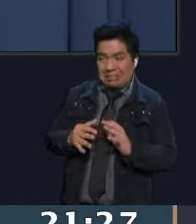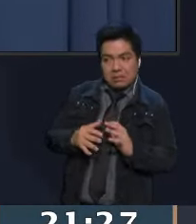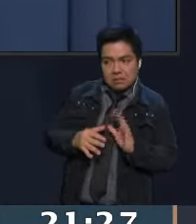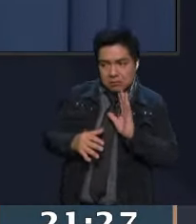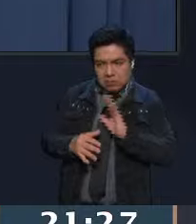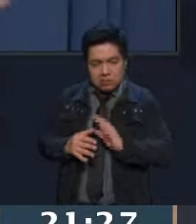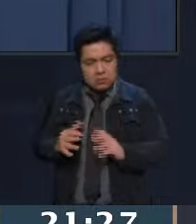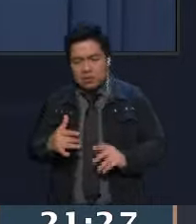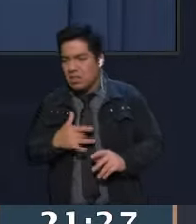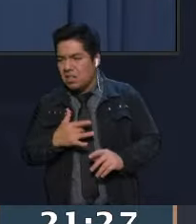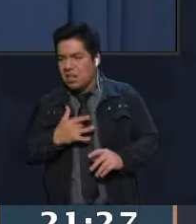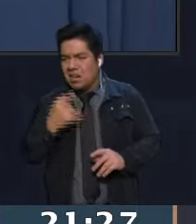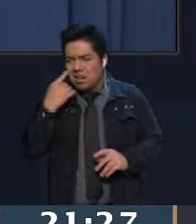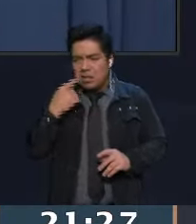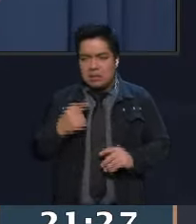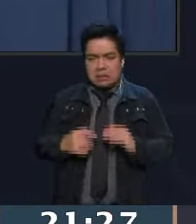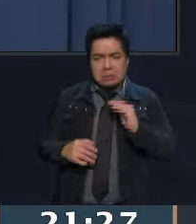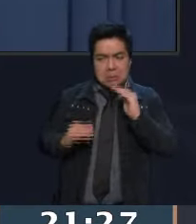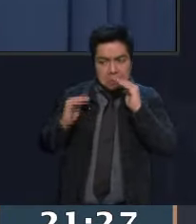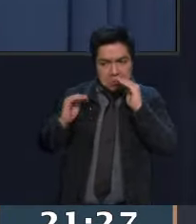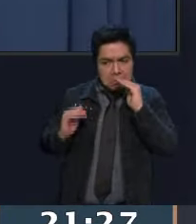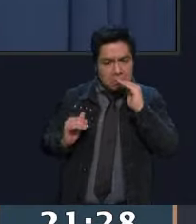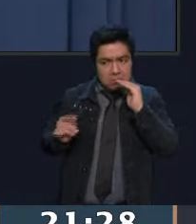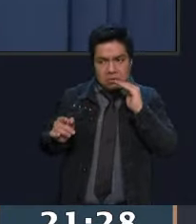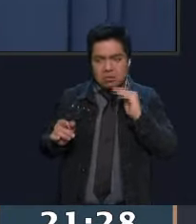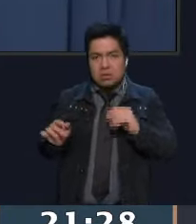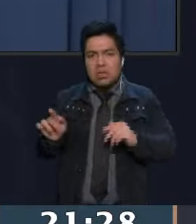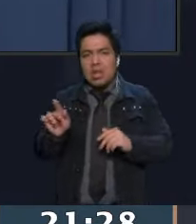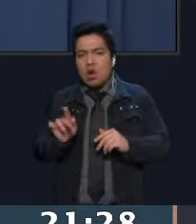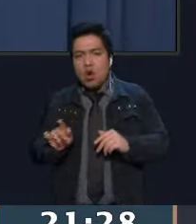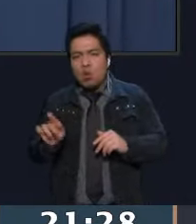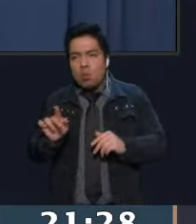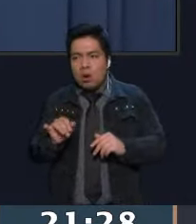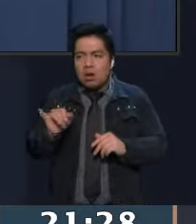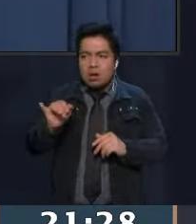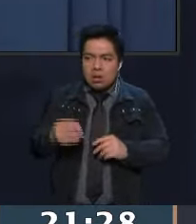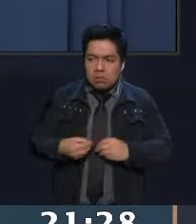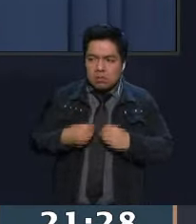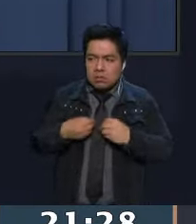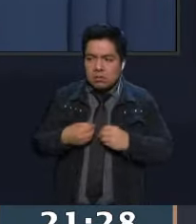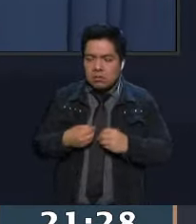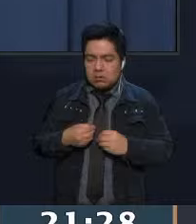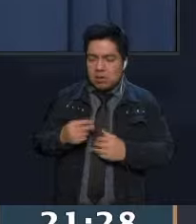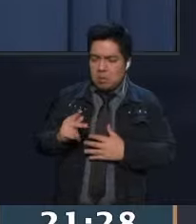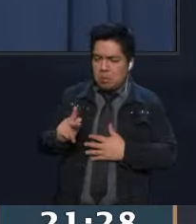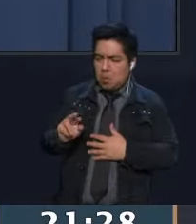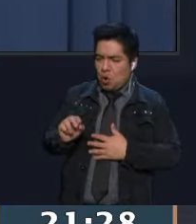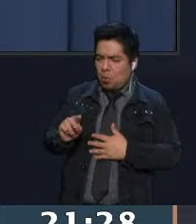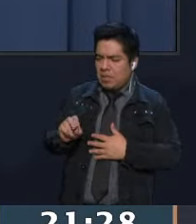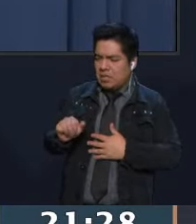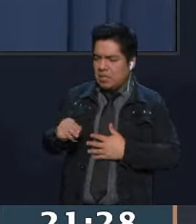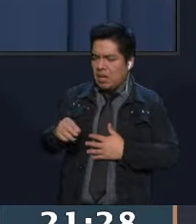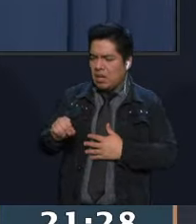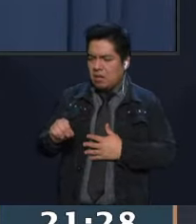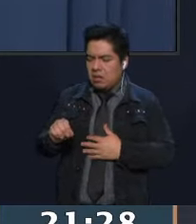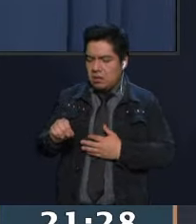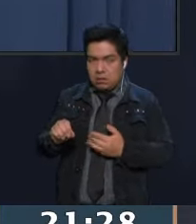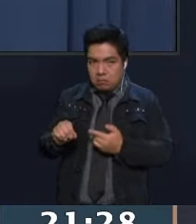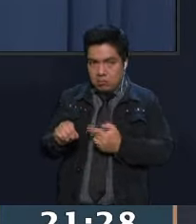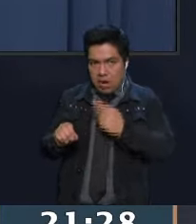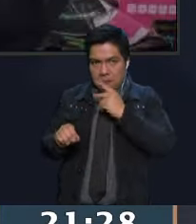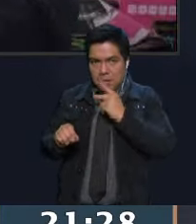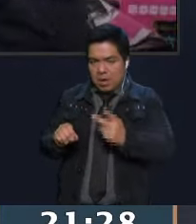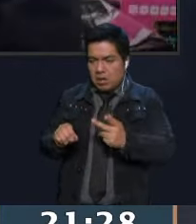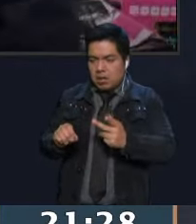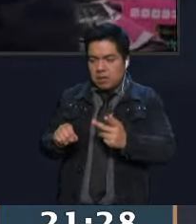sentido de inferioridad de los provincianos. Y esa es una palabra que en México ya no se